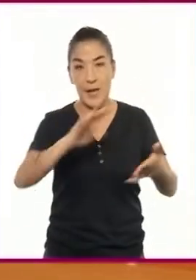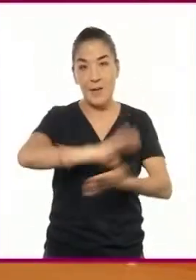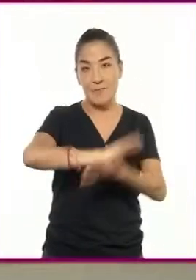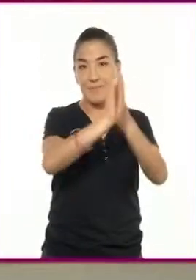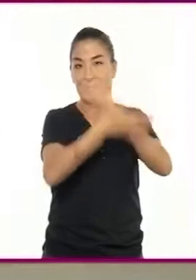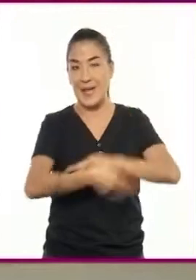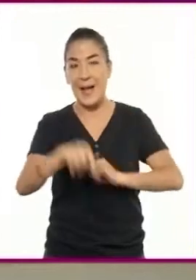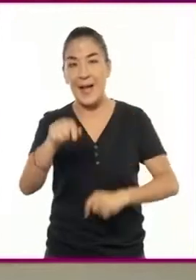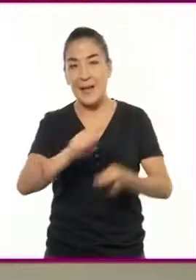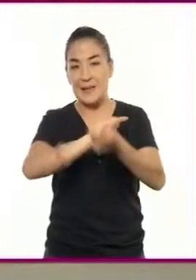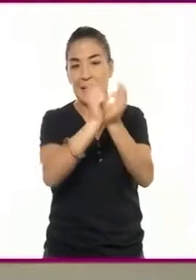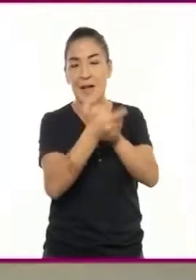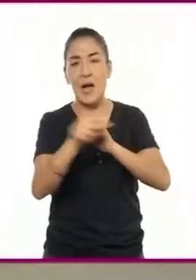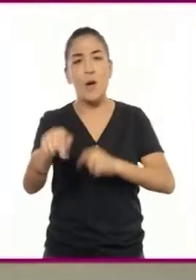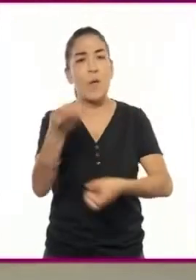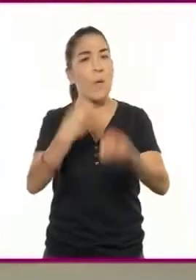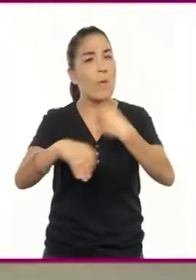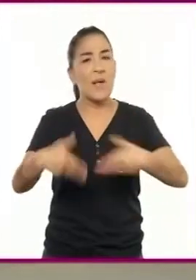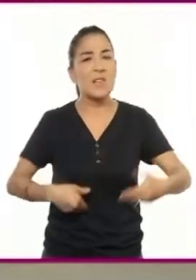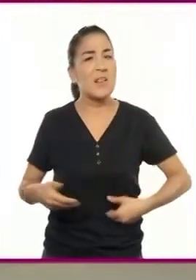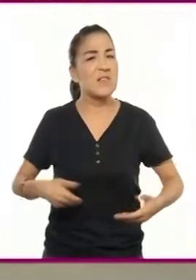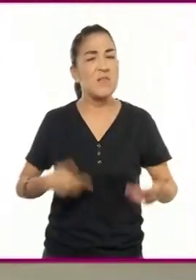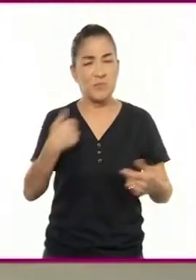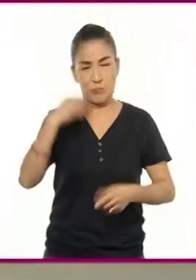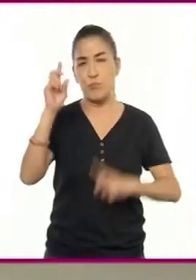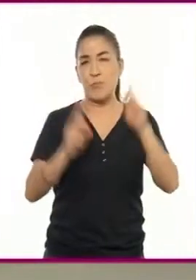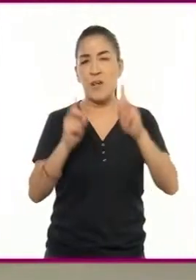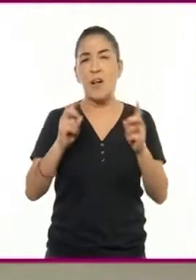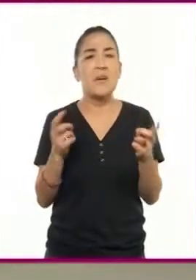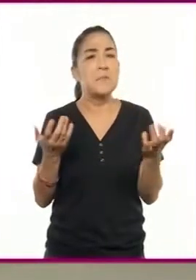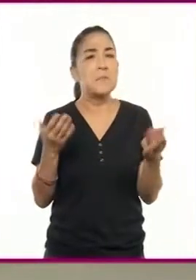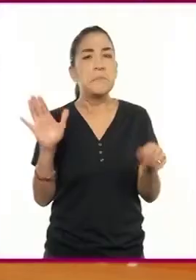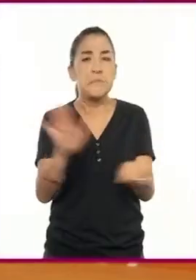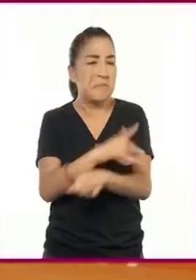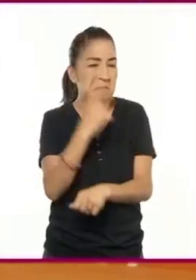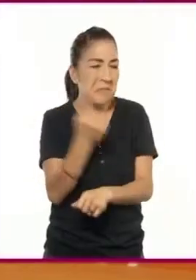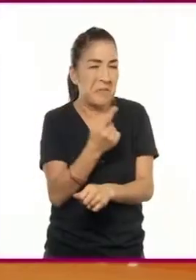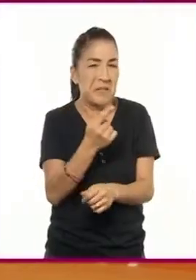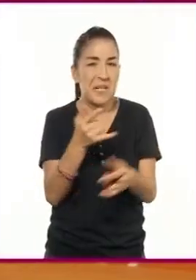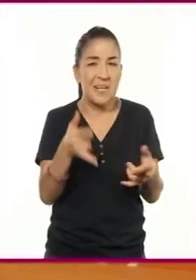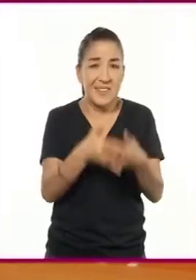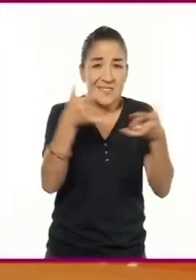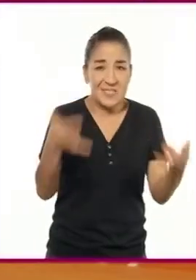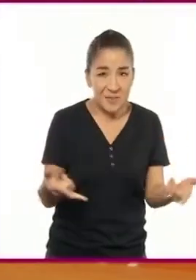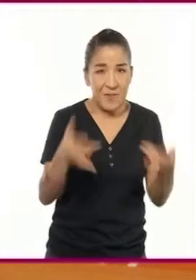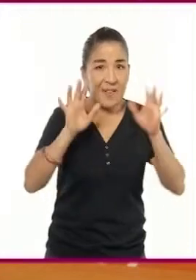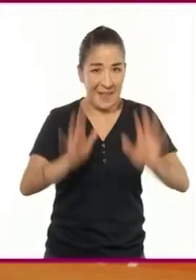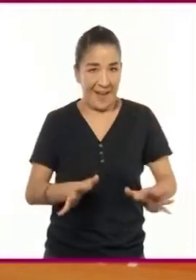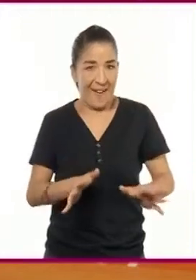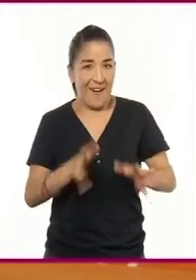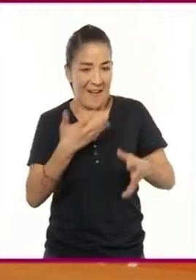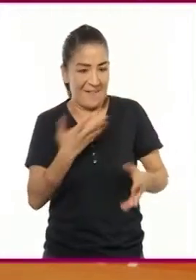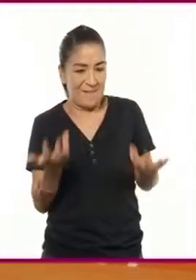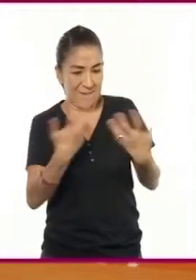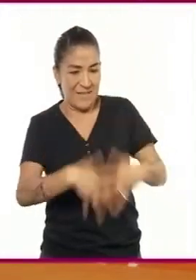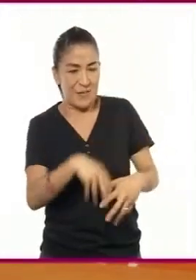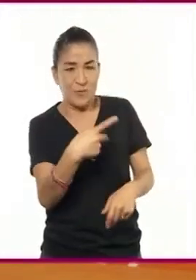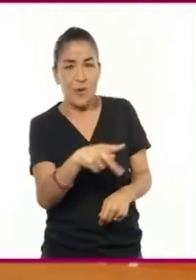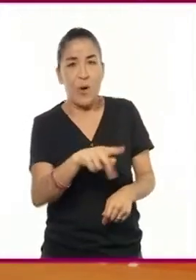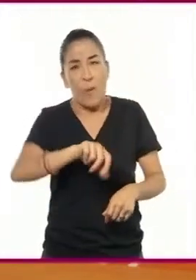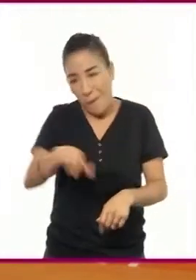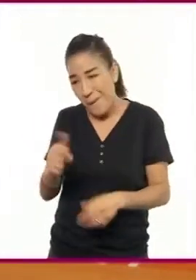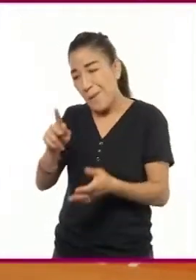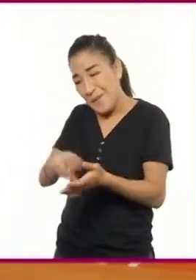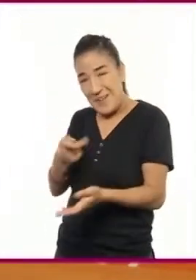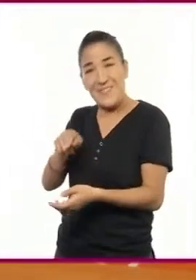Mi duda es, ¿por qué hacer esto? ¿Por qué reescribir una historia que ya funciona en otro formato? Muy buena pregunta,